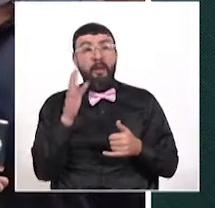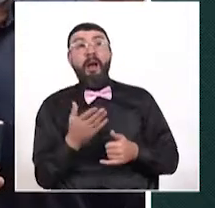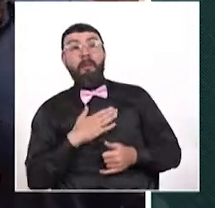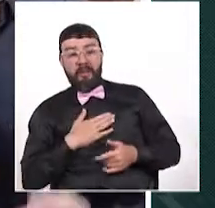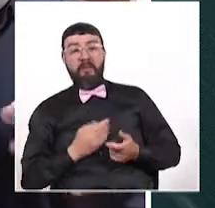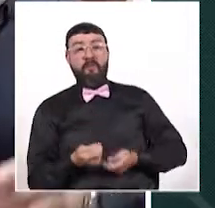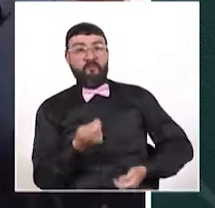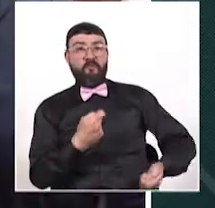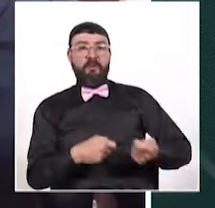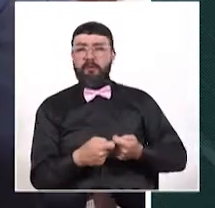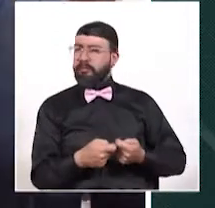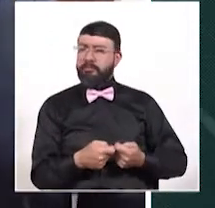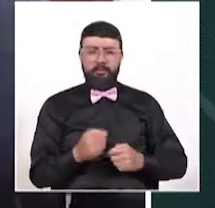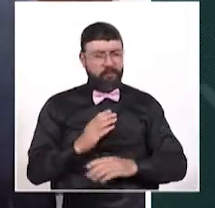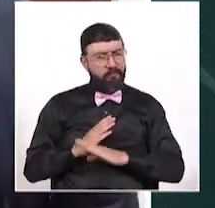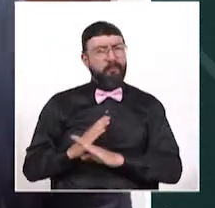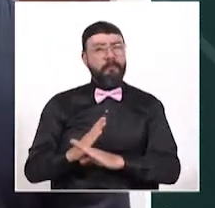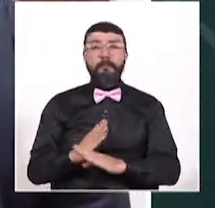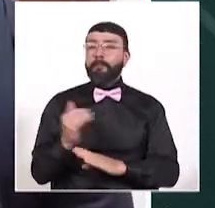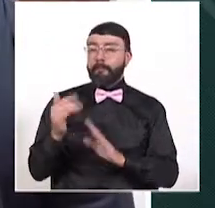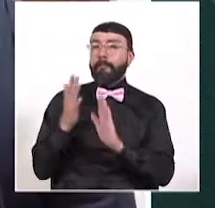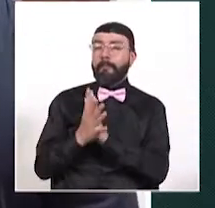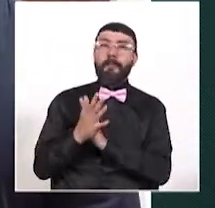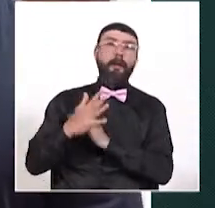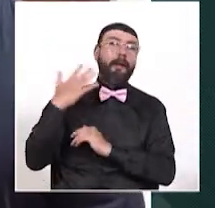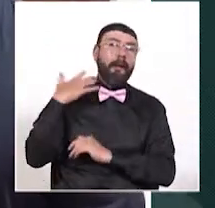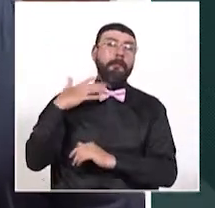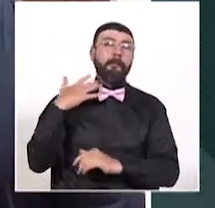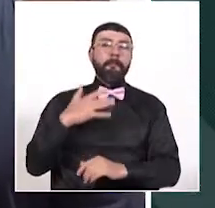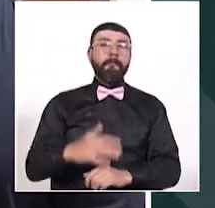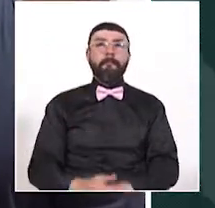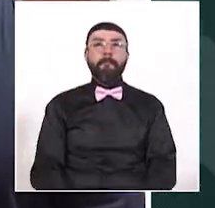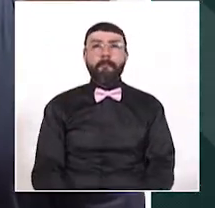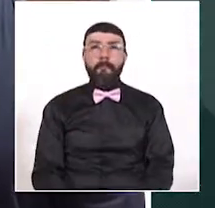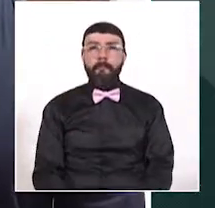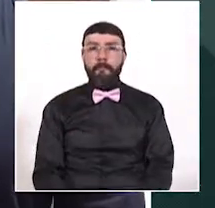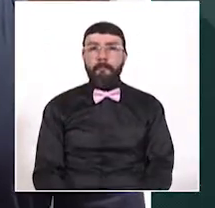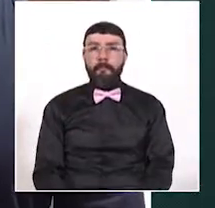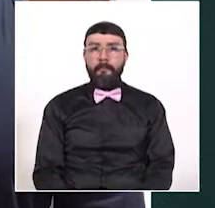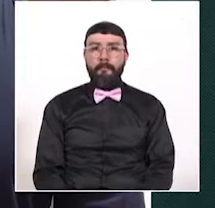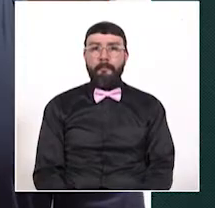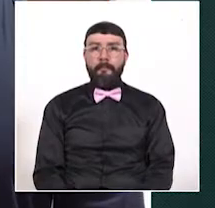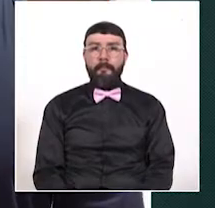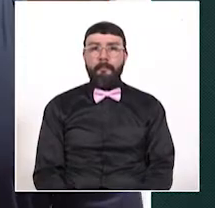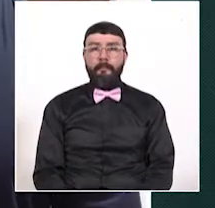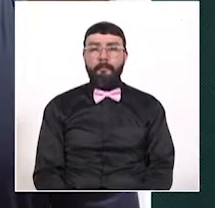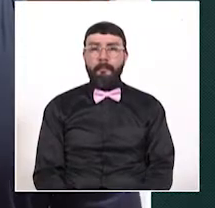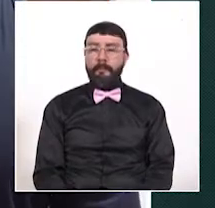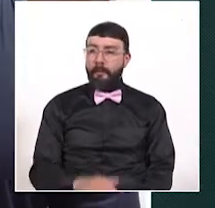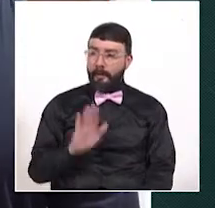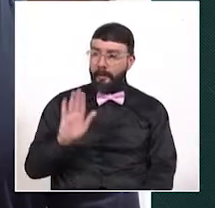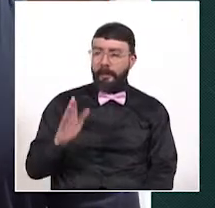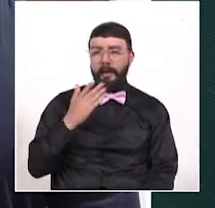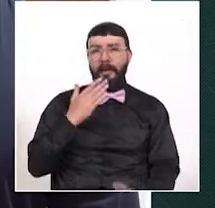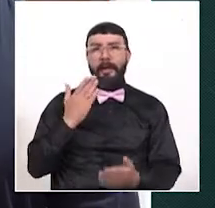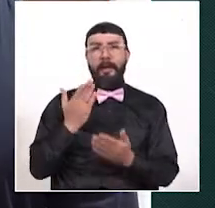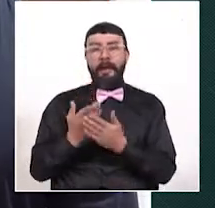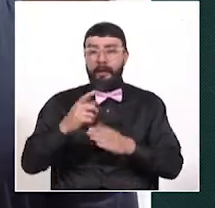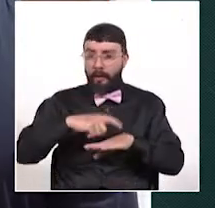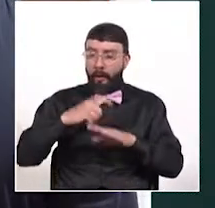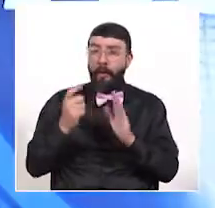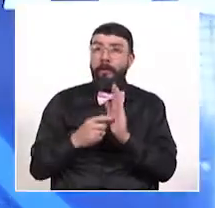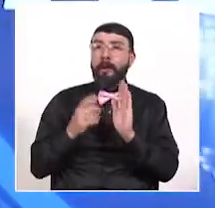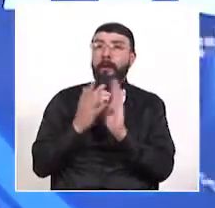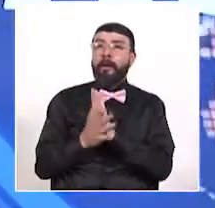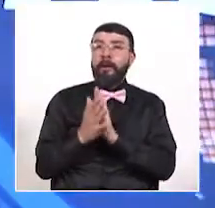con el biológico. Es la información que tenemos desde Armenia. Germán Sastre, Telecafé Noticias, fin de semana. Germán, muchísimas gracias por toda la información